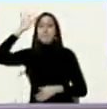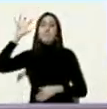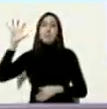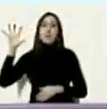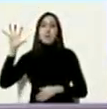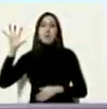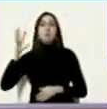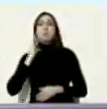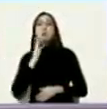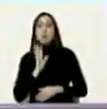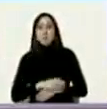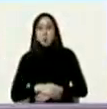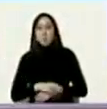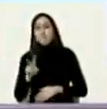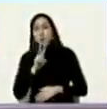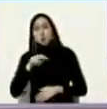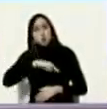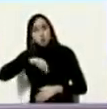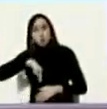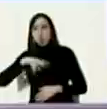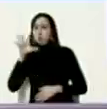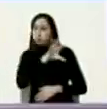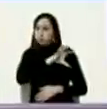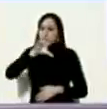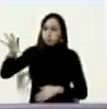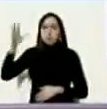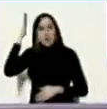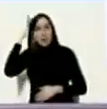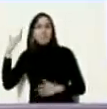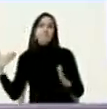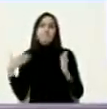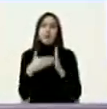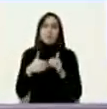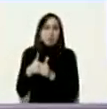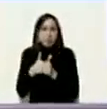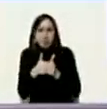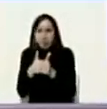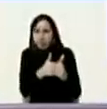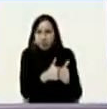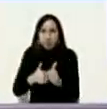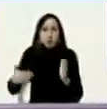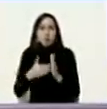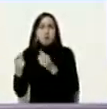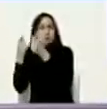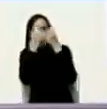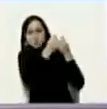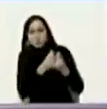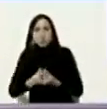con Venezuela seamos los países más torturados más perseguidos económicamente Reuters